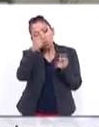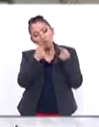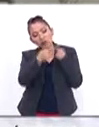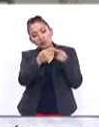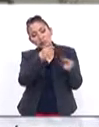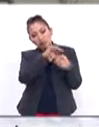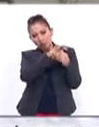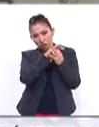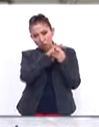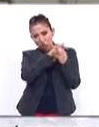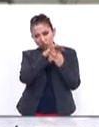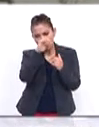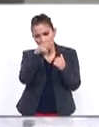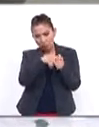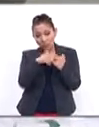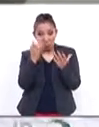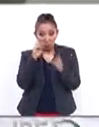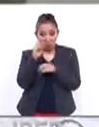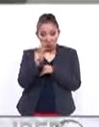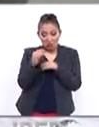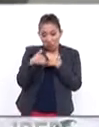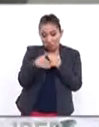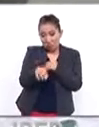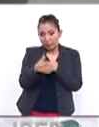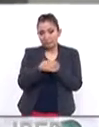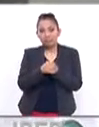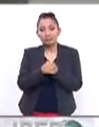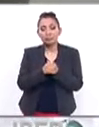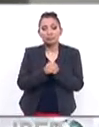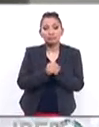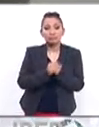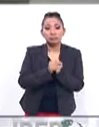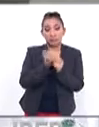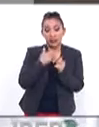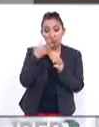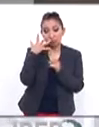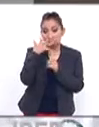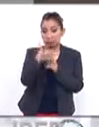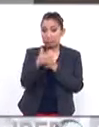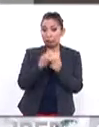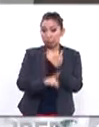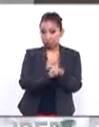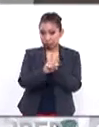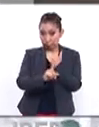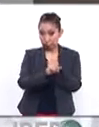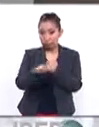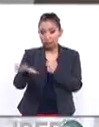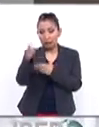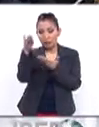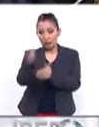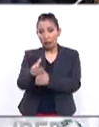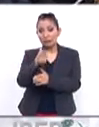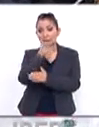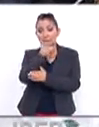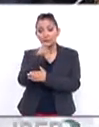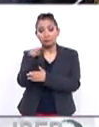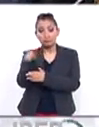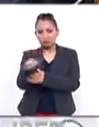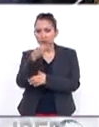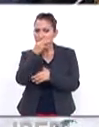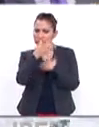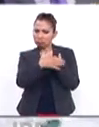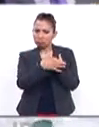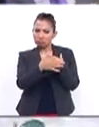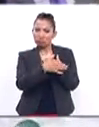visto como yo lo llevo a cabo, tiene escenarios catastróficos. El Banco de Inglaterra ha